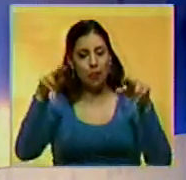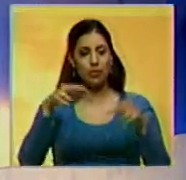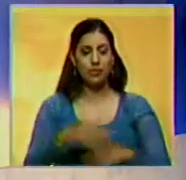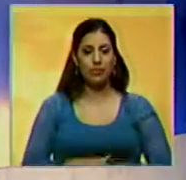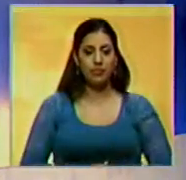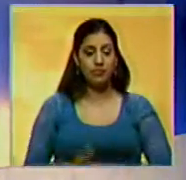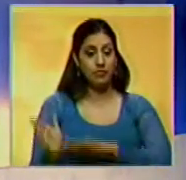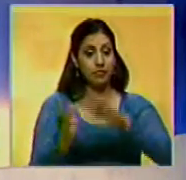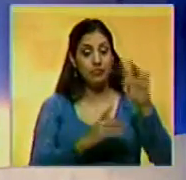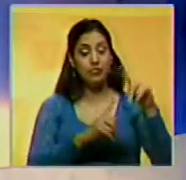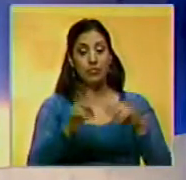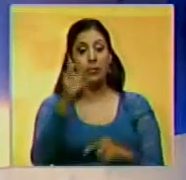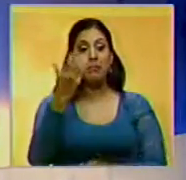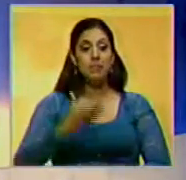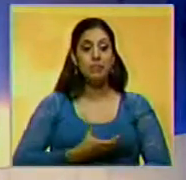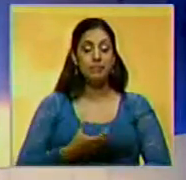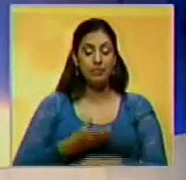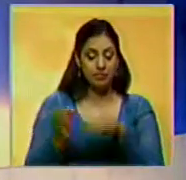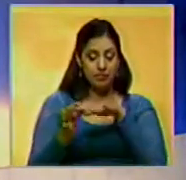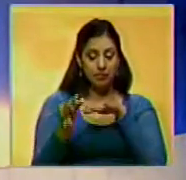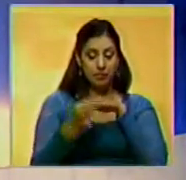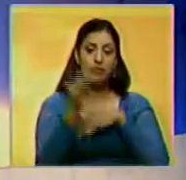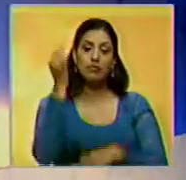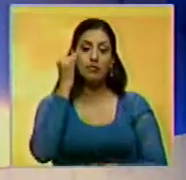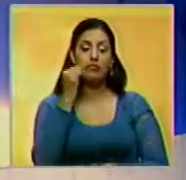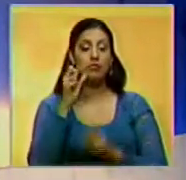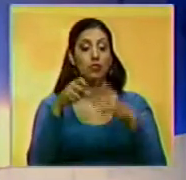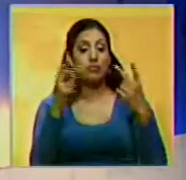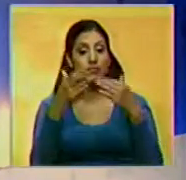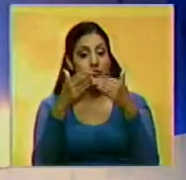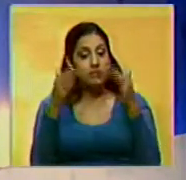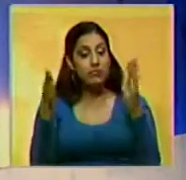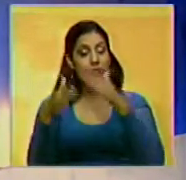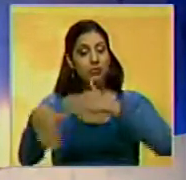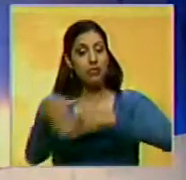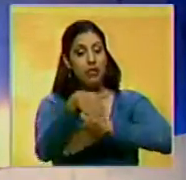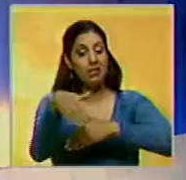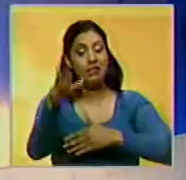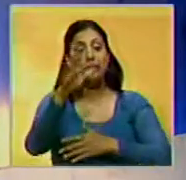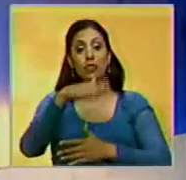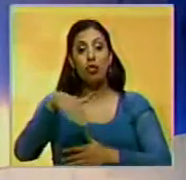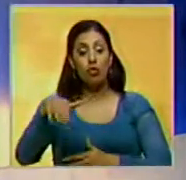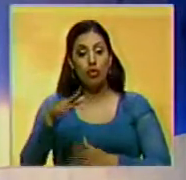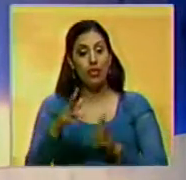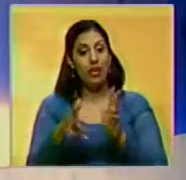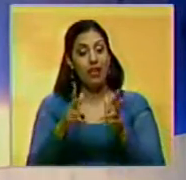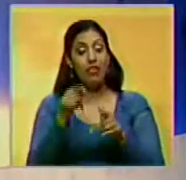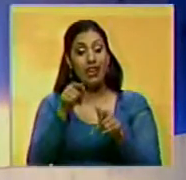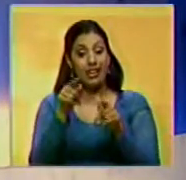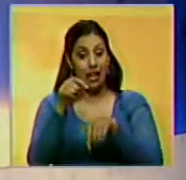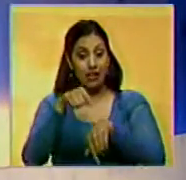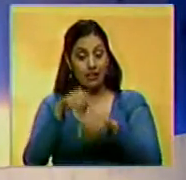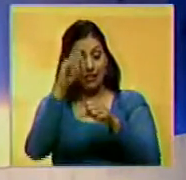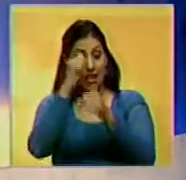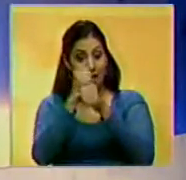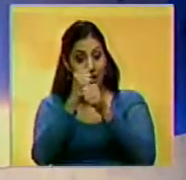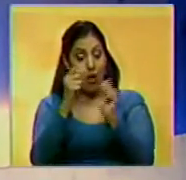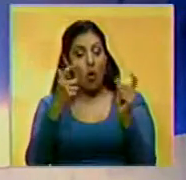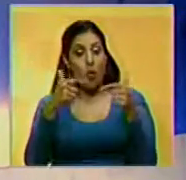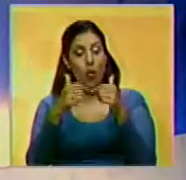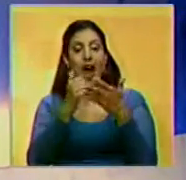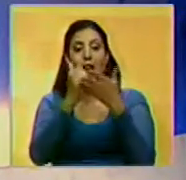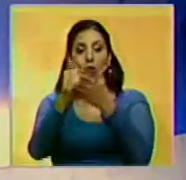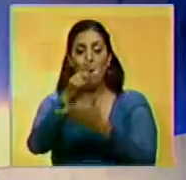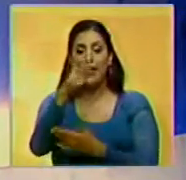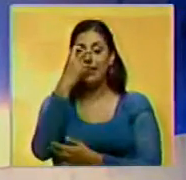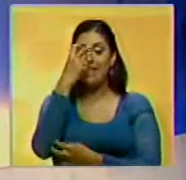El alcalde del municipio Sucre, Carlos Ocariz, rehabilitó la calle Paramaconi de El Marqués e informó que esta obra, que beneficia a vecinos